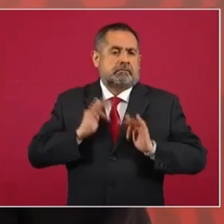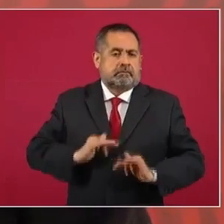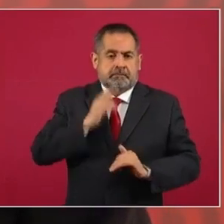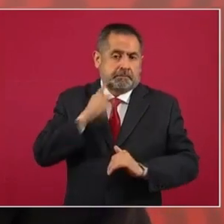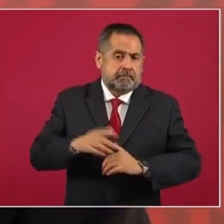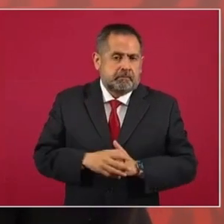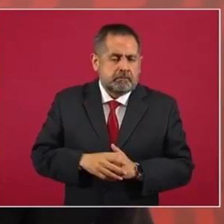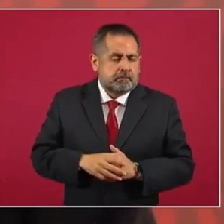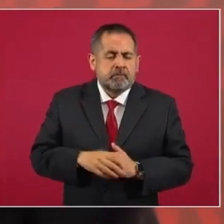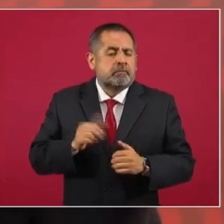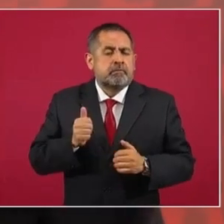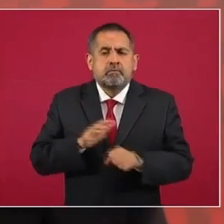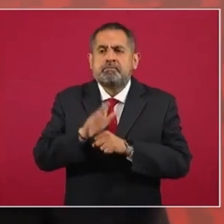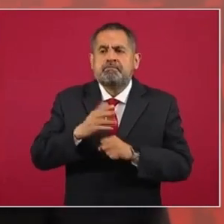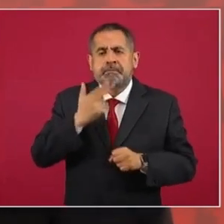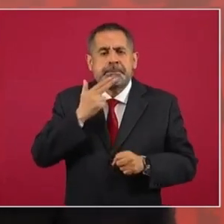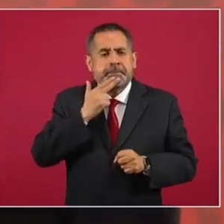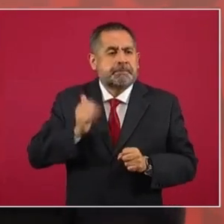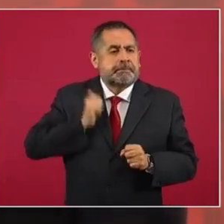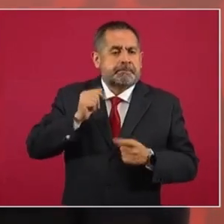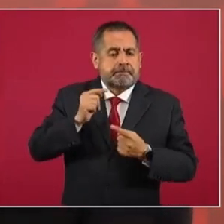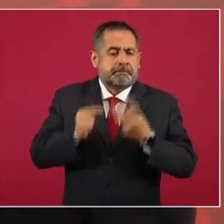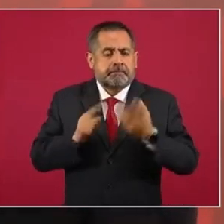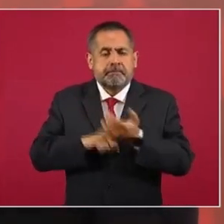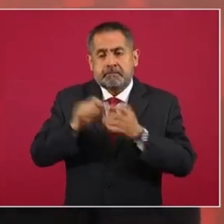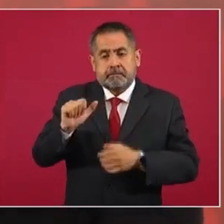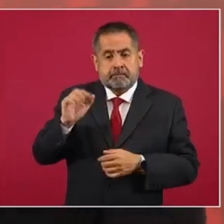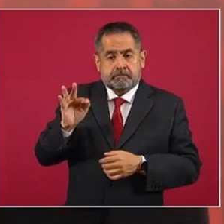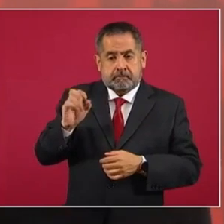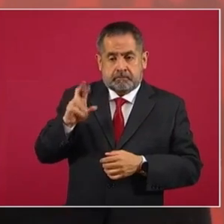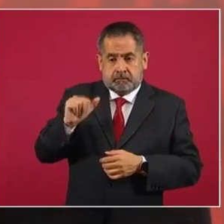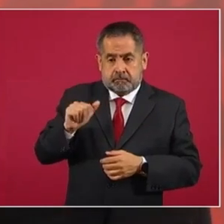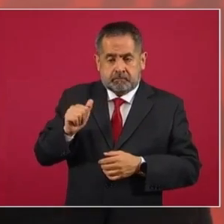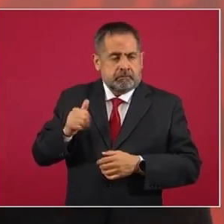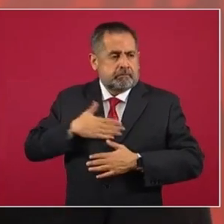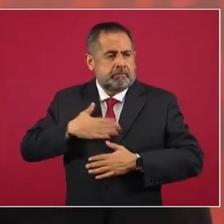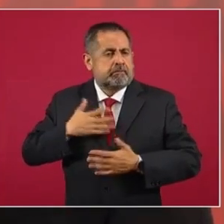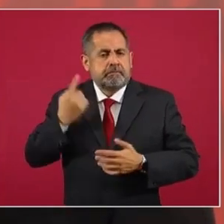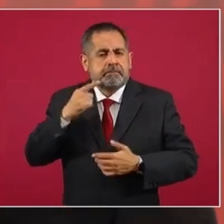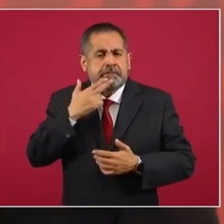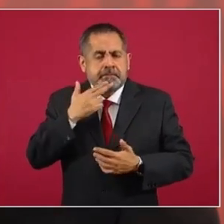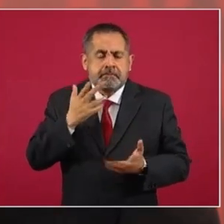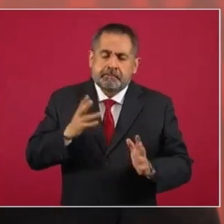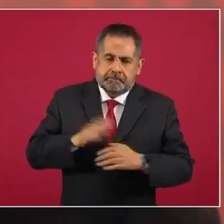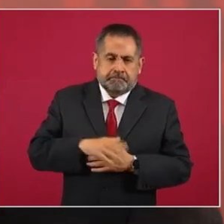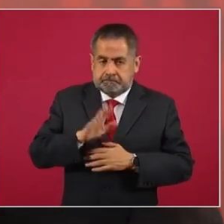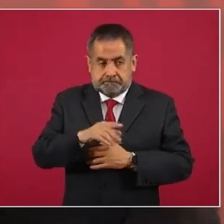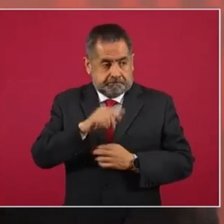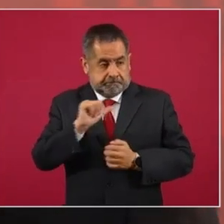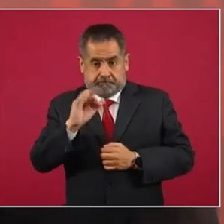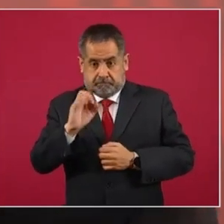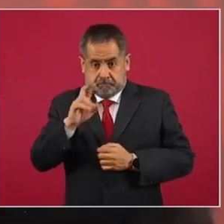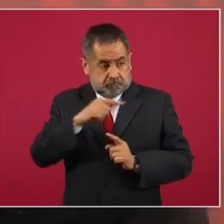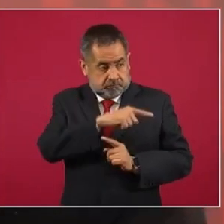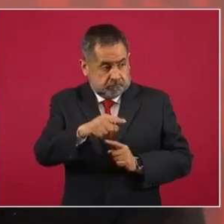¿Cuáles son las ventajas para quienes administran las Afores? Bueno, primero, que se les garantiza que